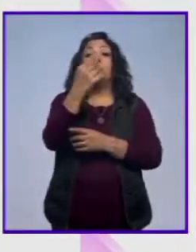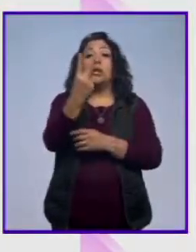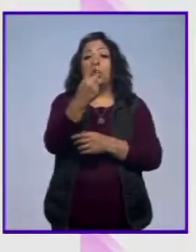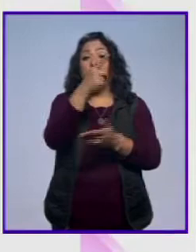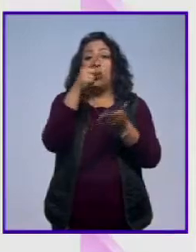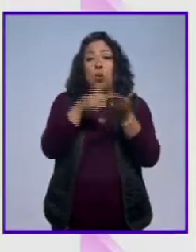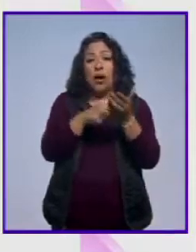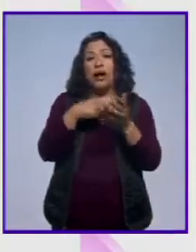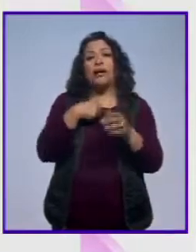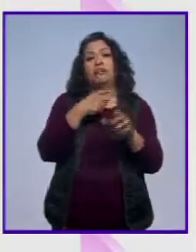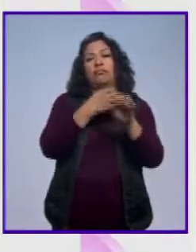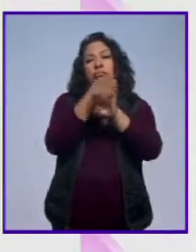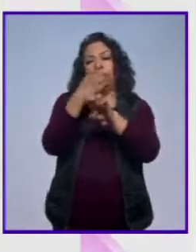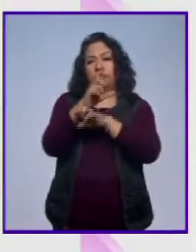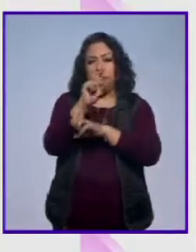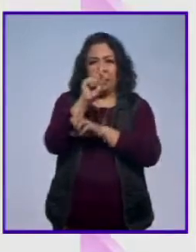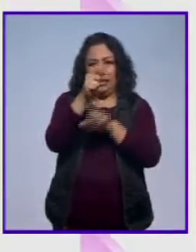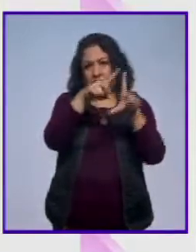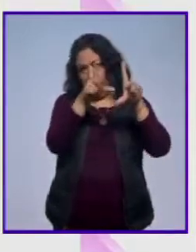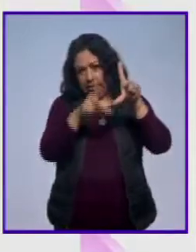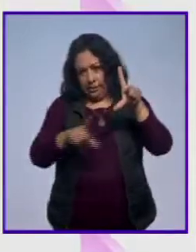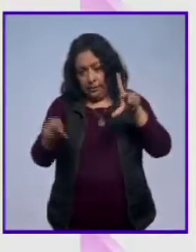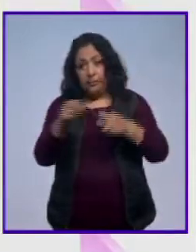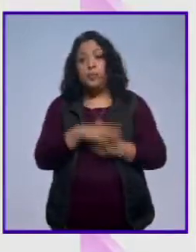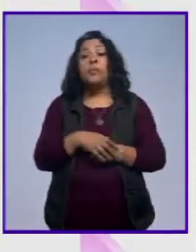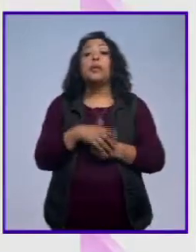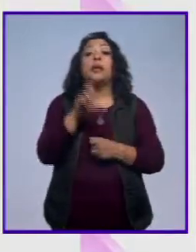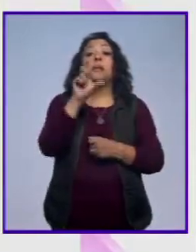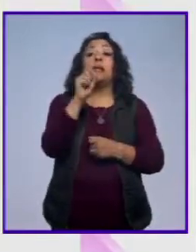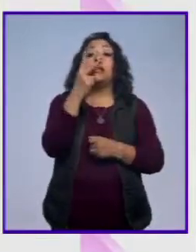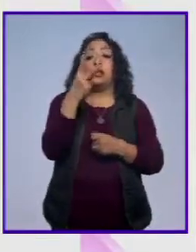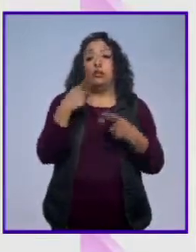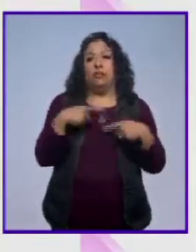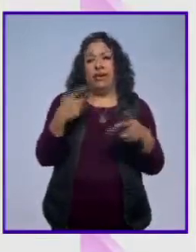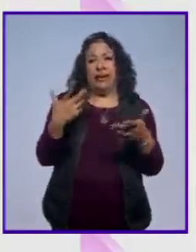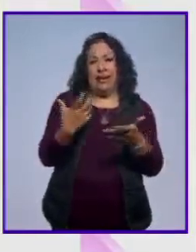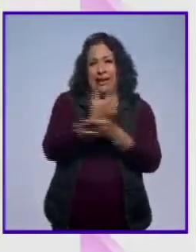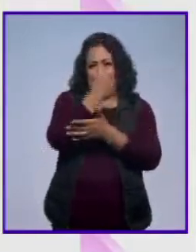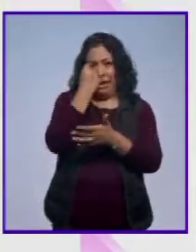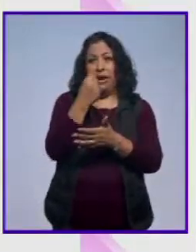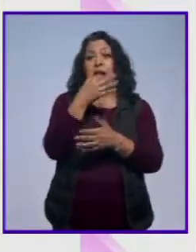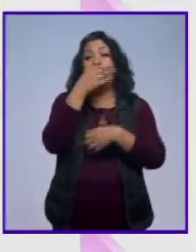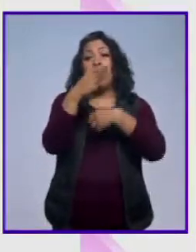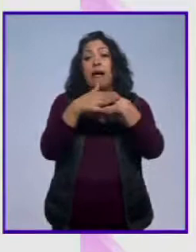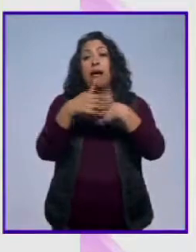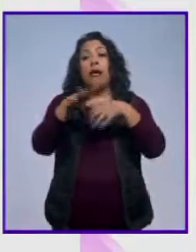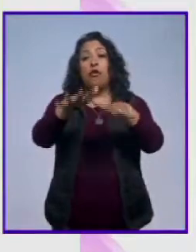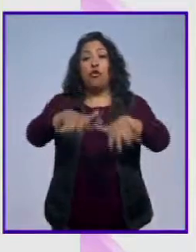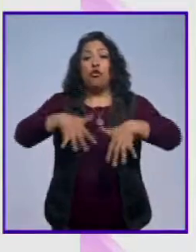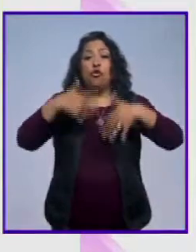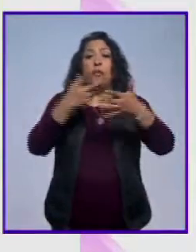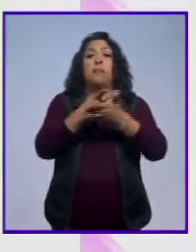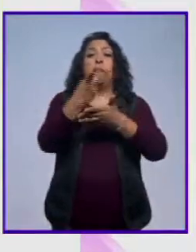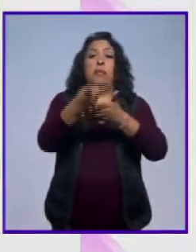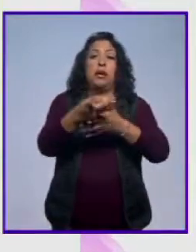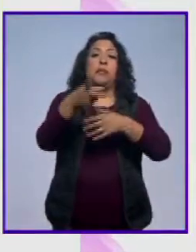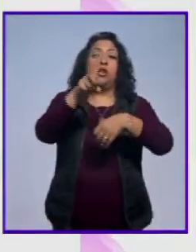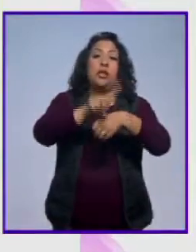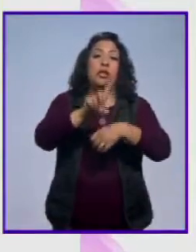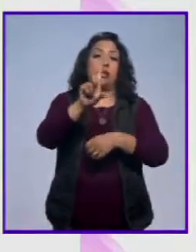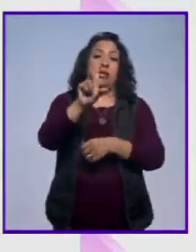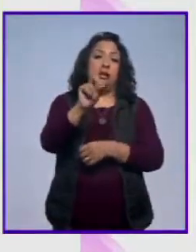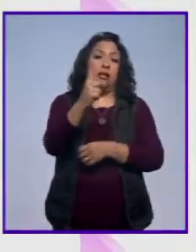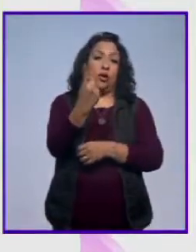de 26 estados de la República. Los 22 ganadores serán dados a conocer en la ceremonia de entrega del 31 de